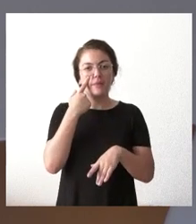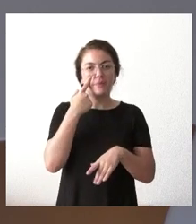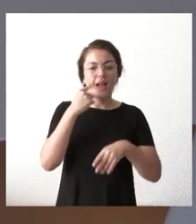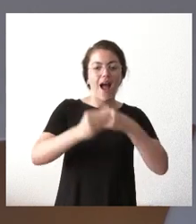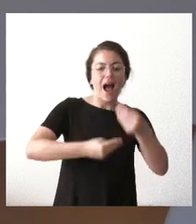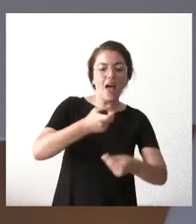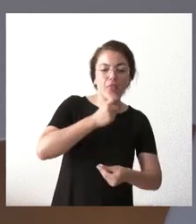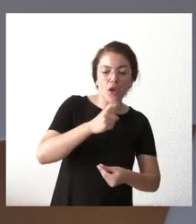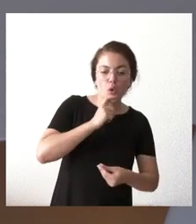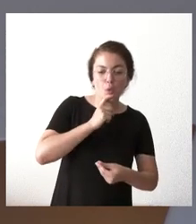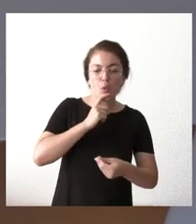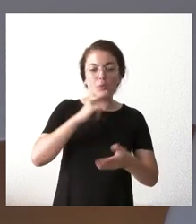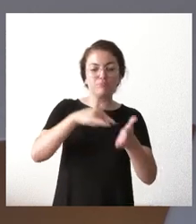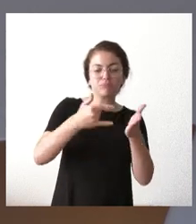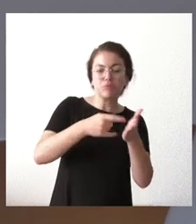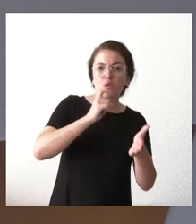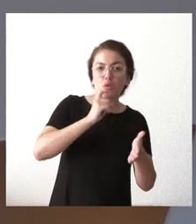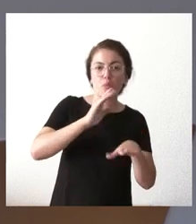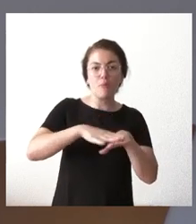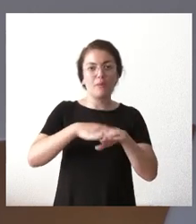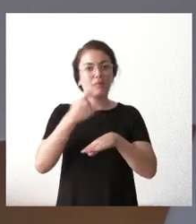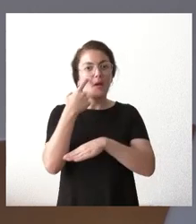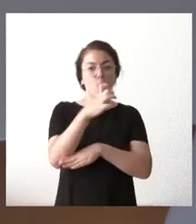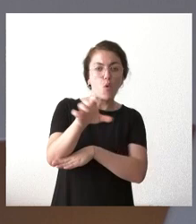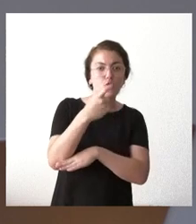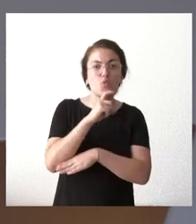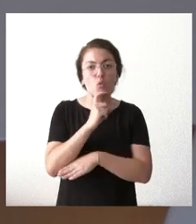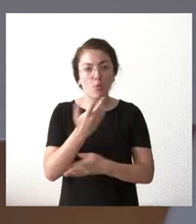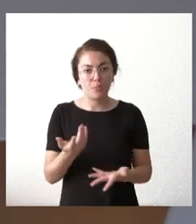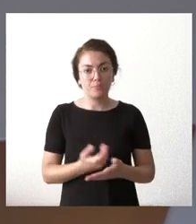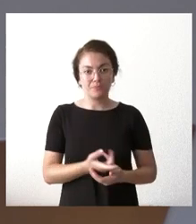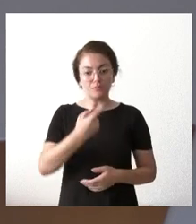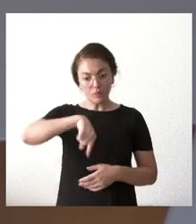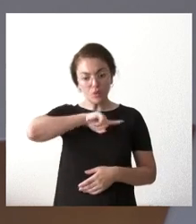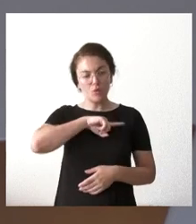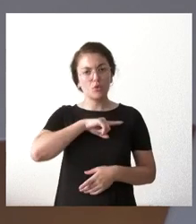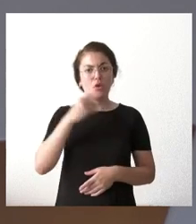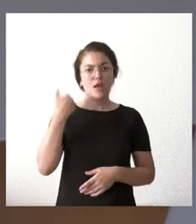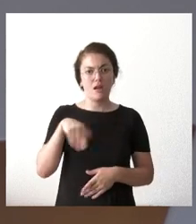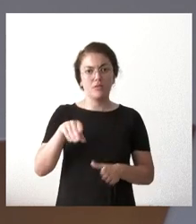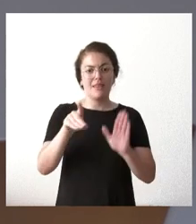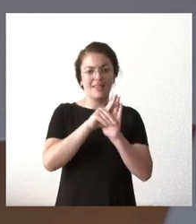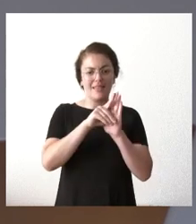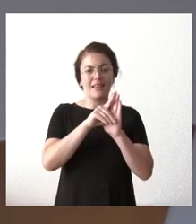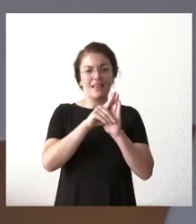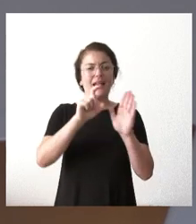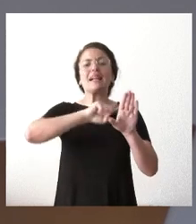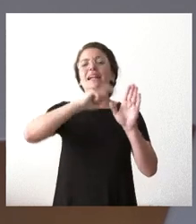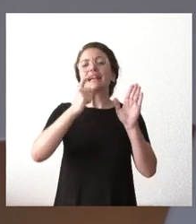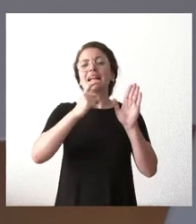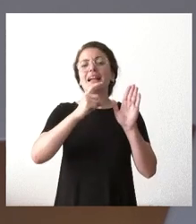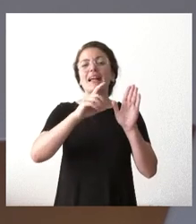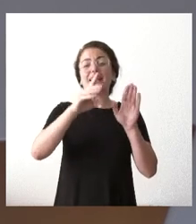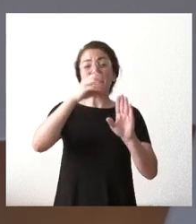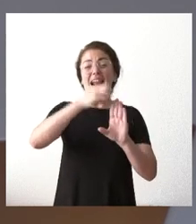límites ese tipo de infraestructuras nosotros lo que hemos trabajado hasta ese real decreto es trabajado individualmente con cada uno de